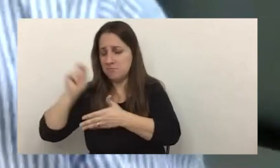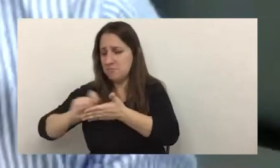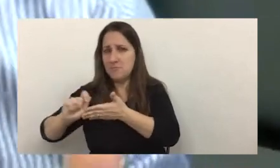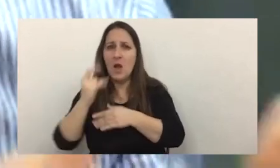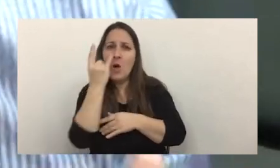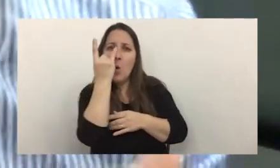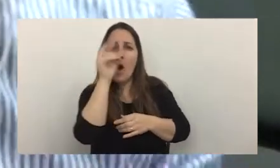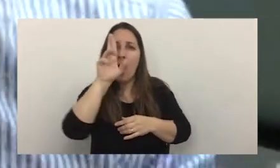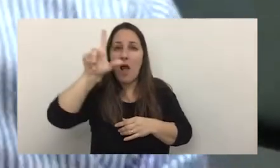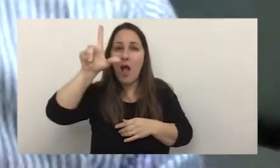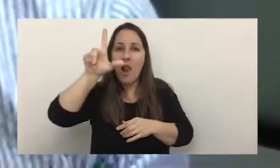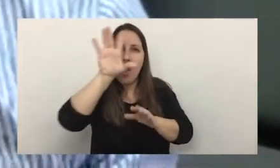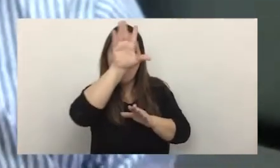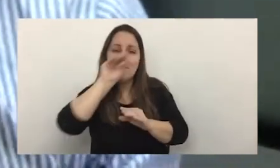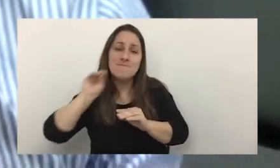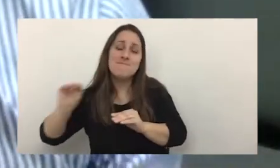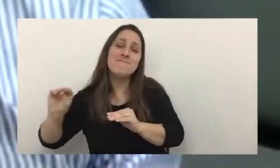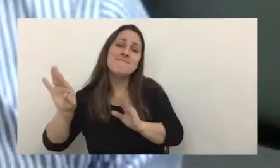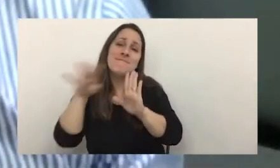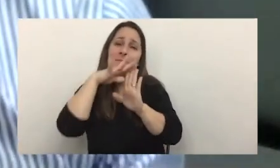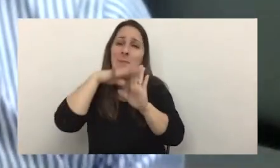esas son las medidas para